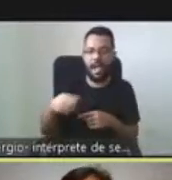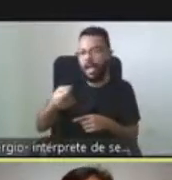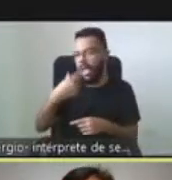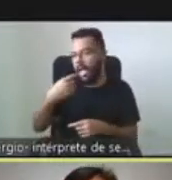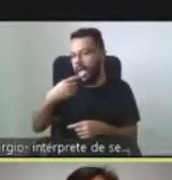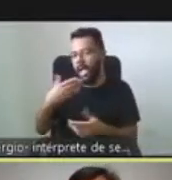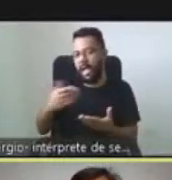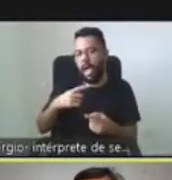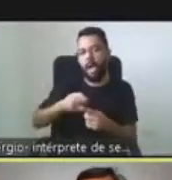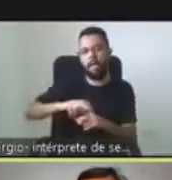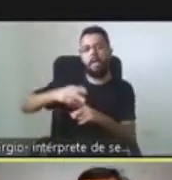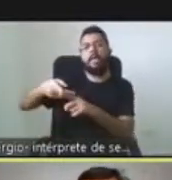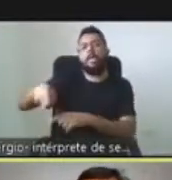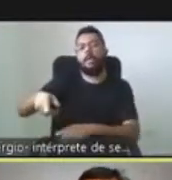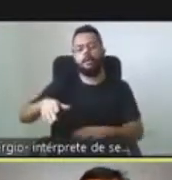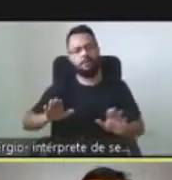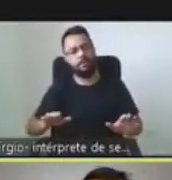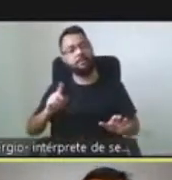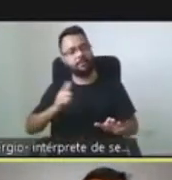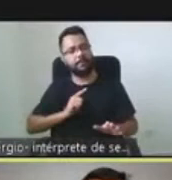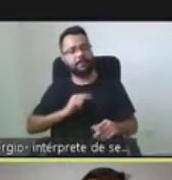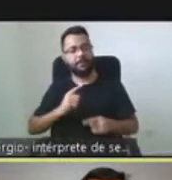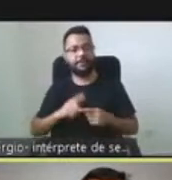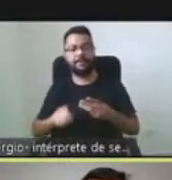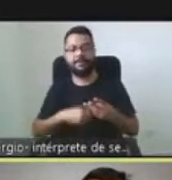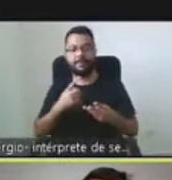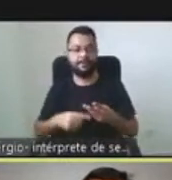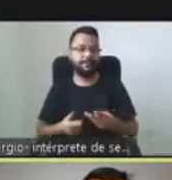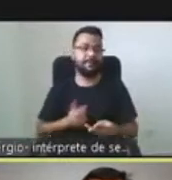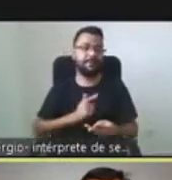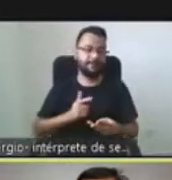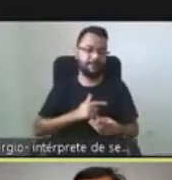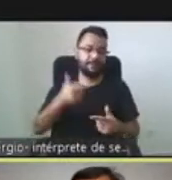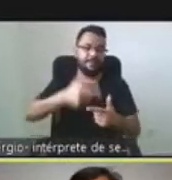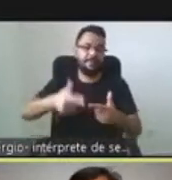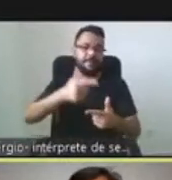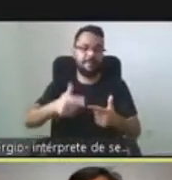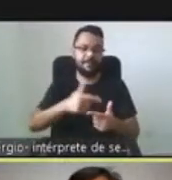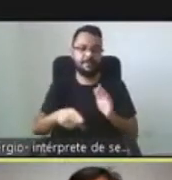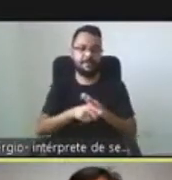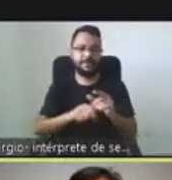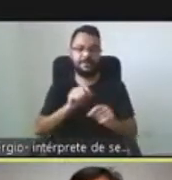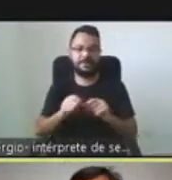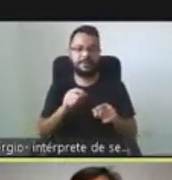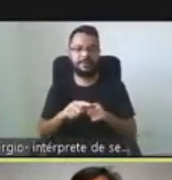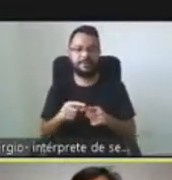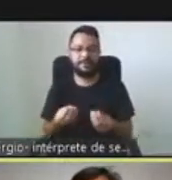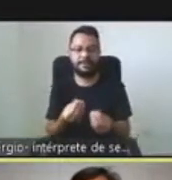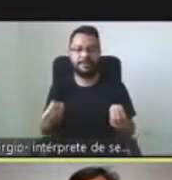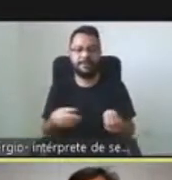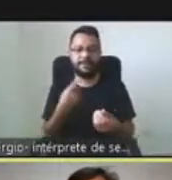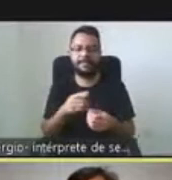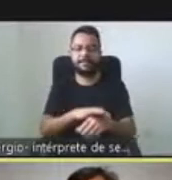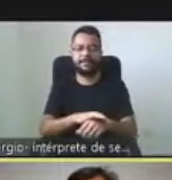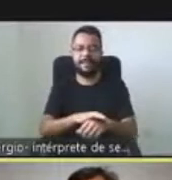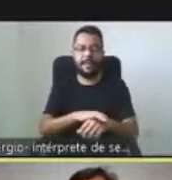está exagerando. Y por supuesto, el gran problema que tenemos en Latinoamérica es la falta de cobertura de los seguros para este tipo